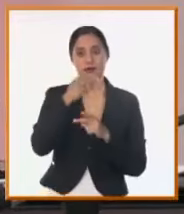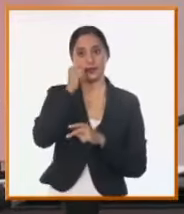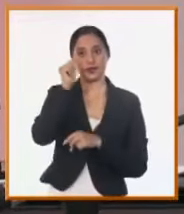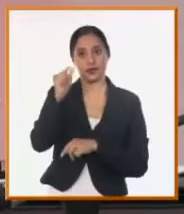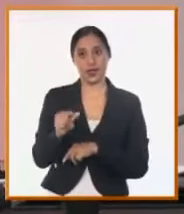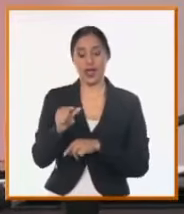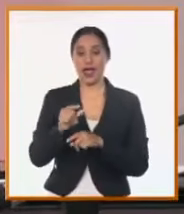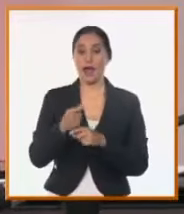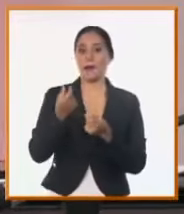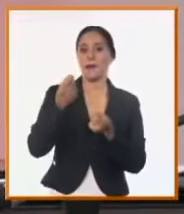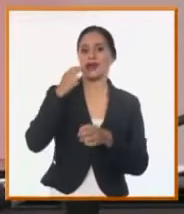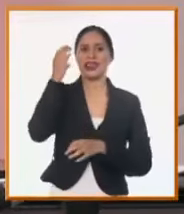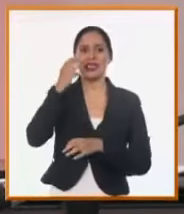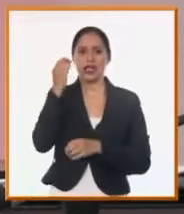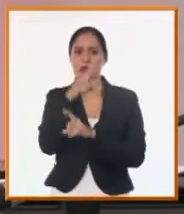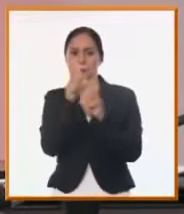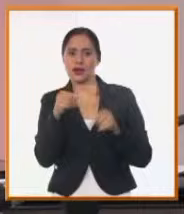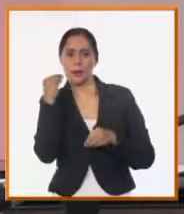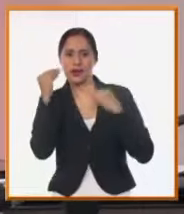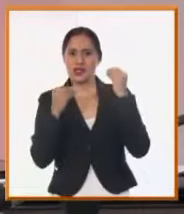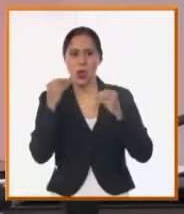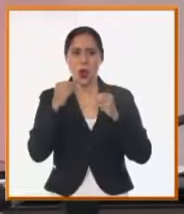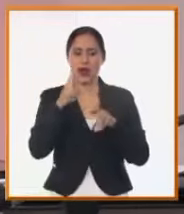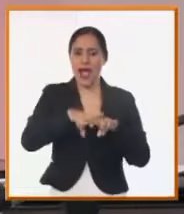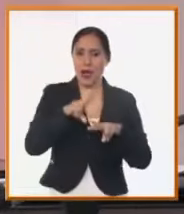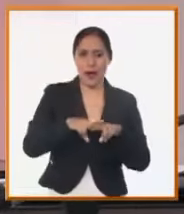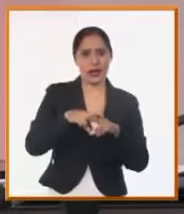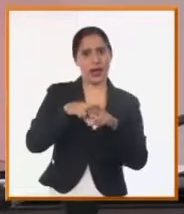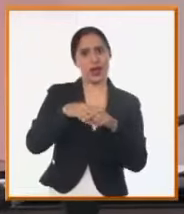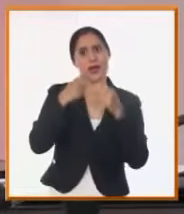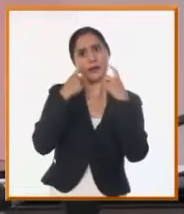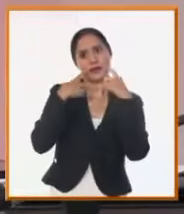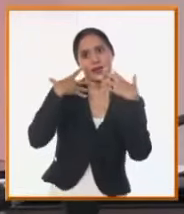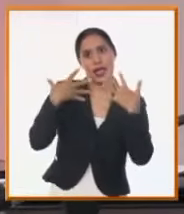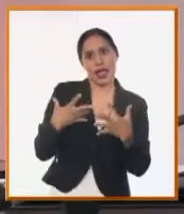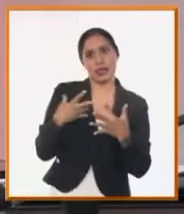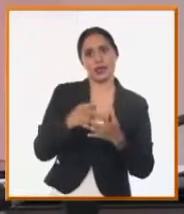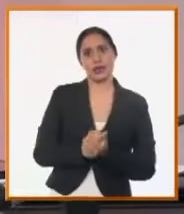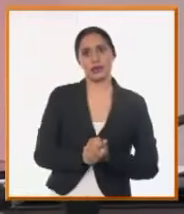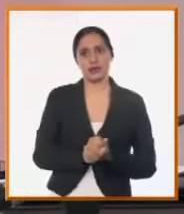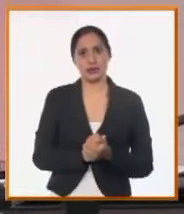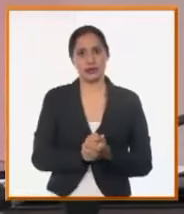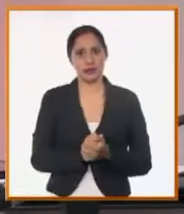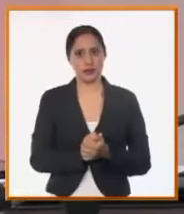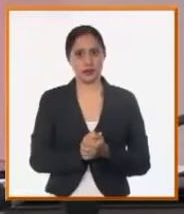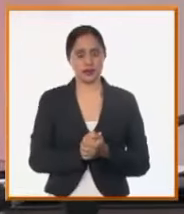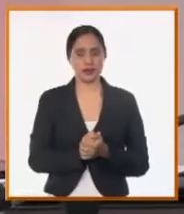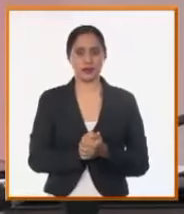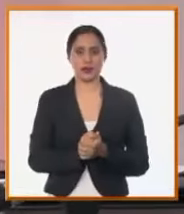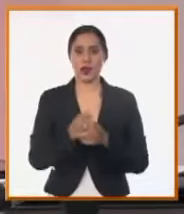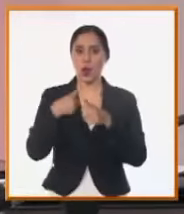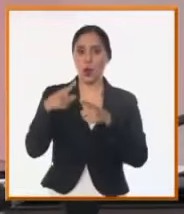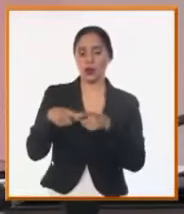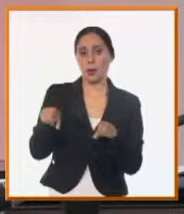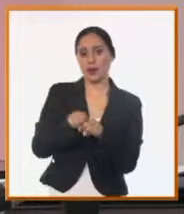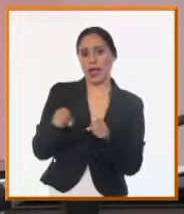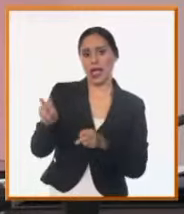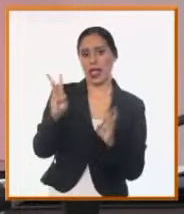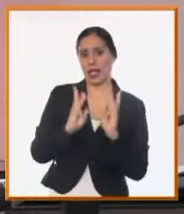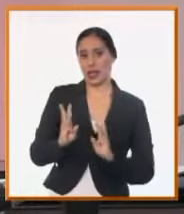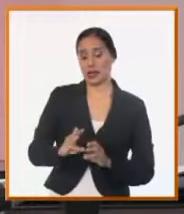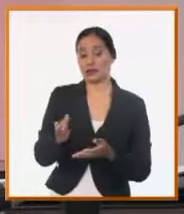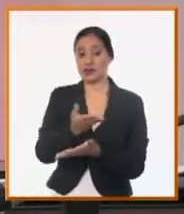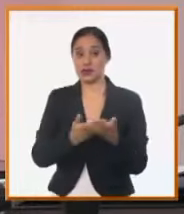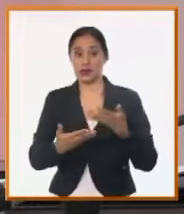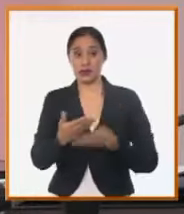La Habana. Bueno, ayer, por supuesto, se dedicó una parte importante a La Habana, tiene dos millones de usuarios del servicio de agua. Dice,